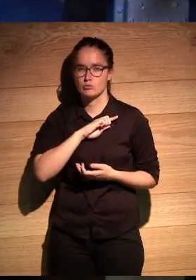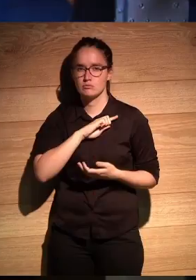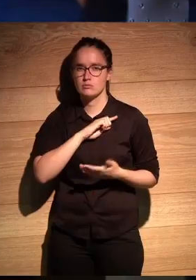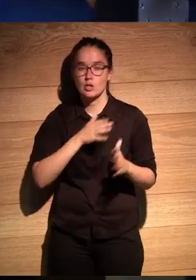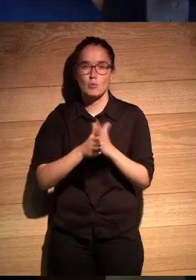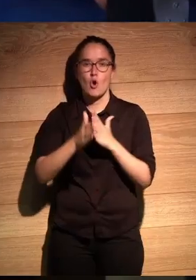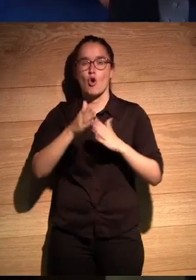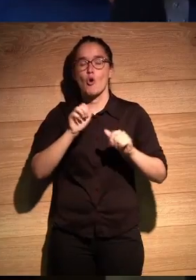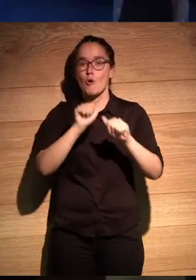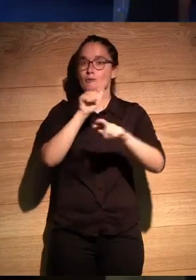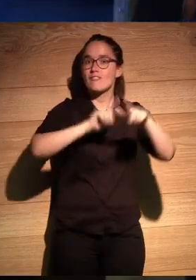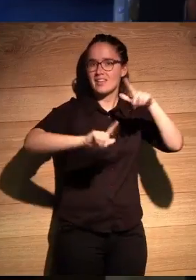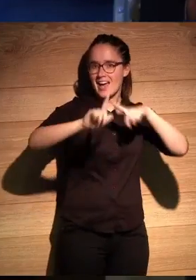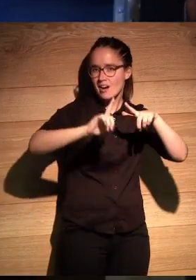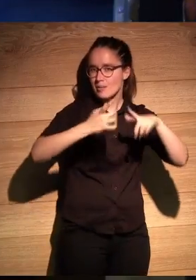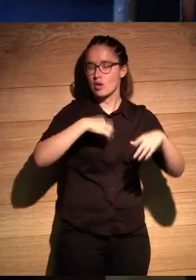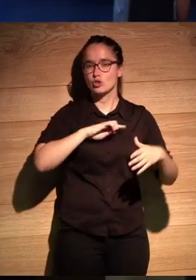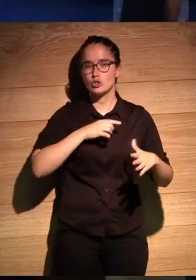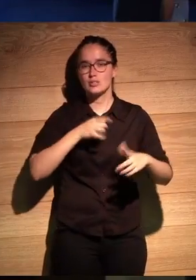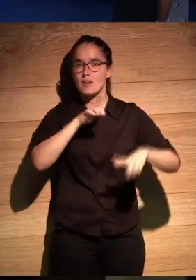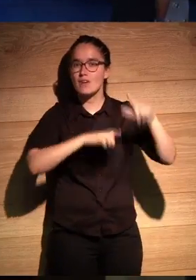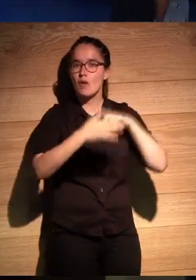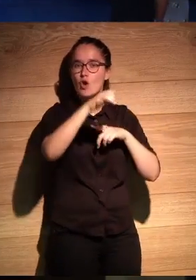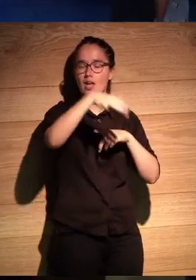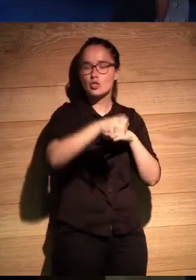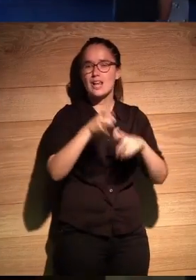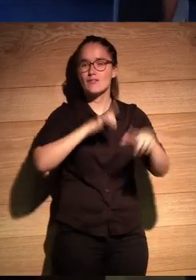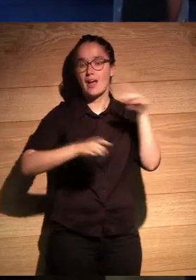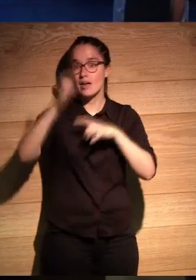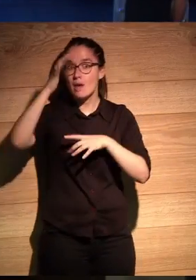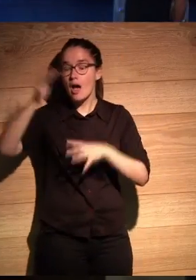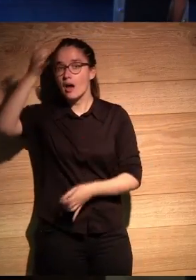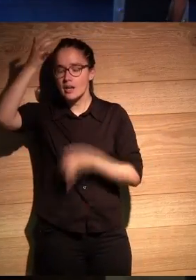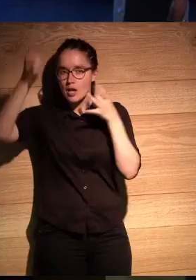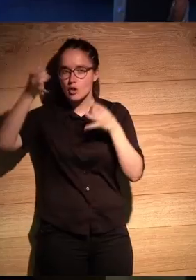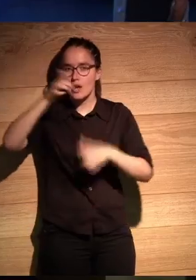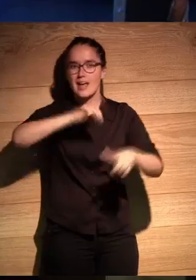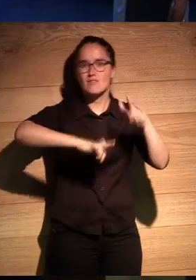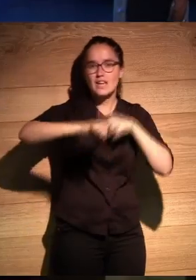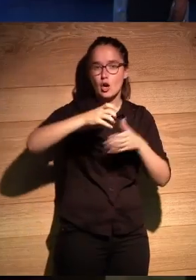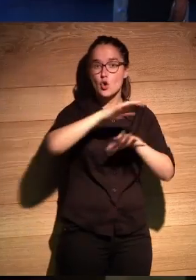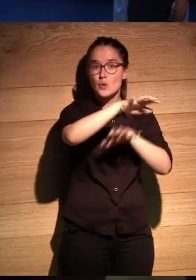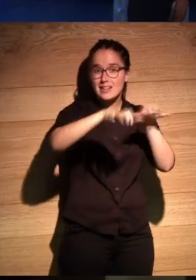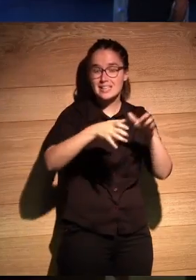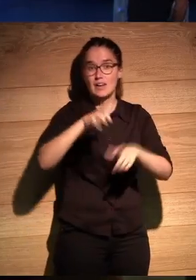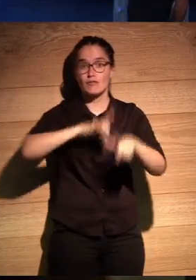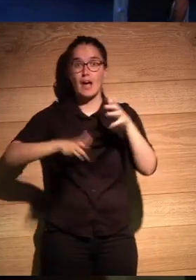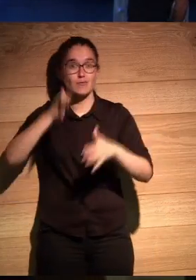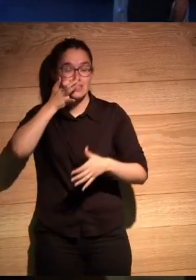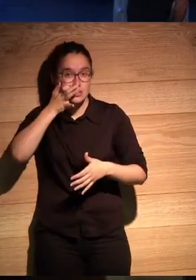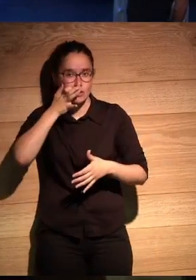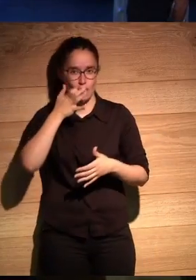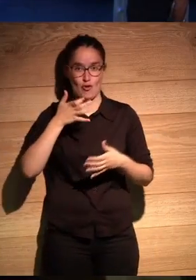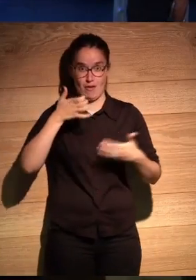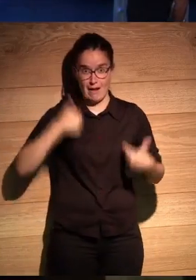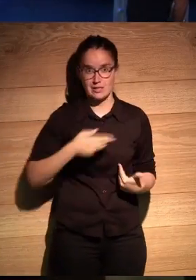siguiendo la metáfora del viaje, pues el viaje de Bolaño, ¿no? El viaje imaginario, el viaje por un Atlas, el viaje físico real de Patti